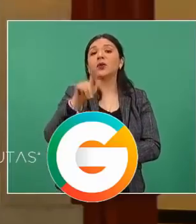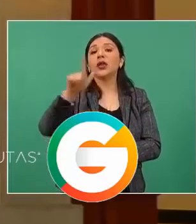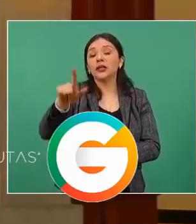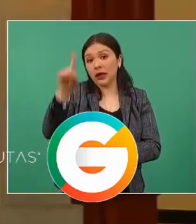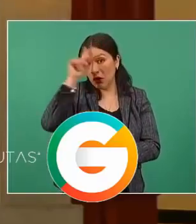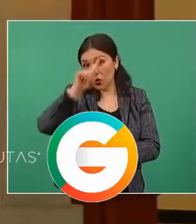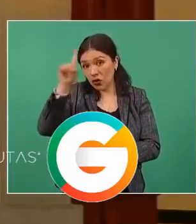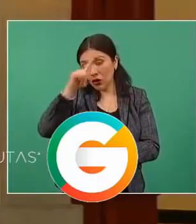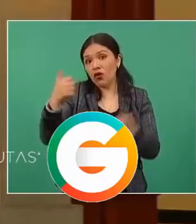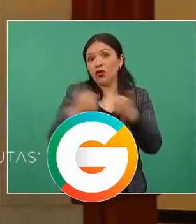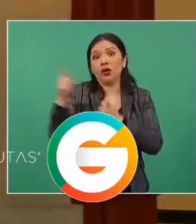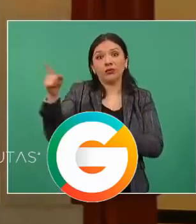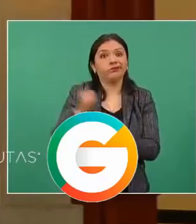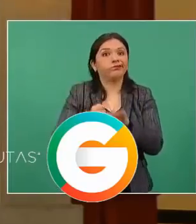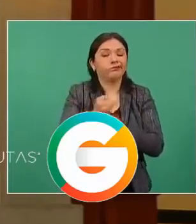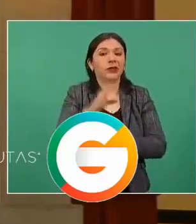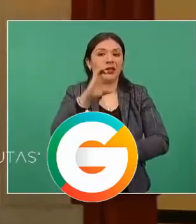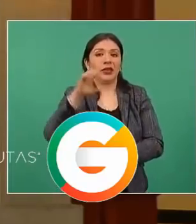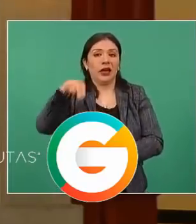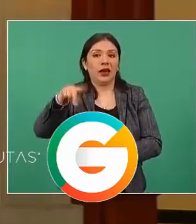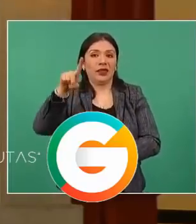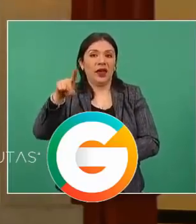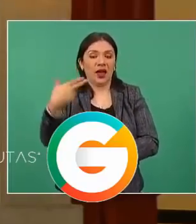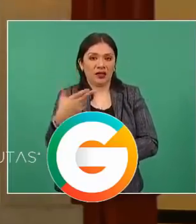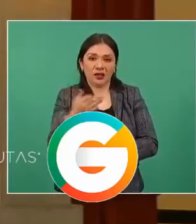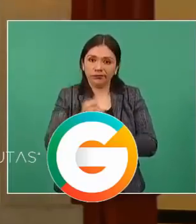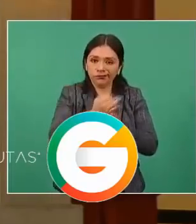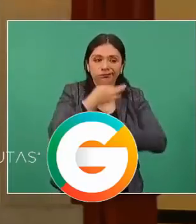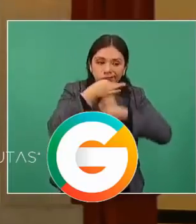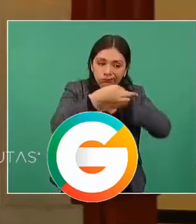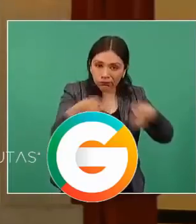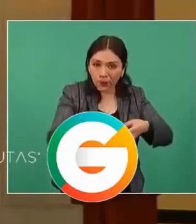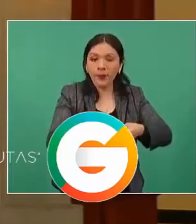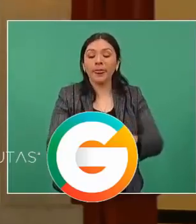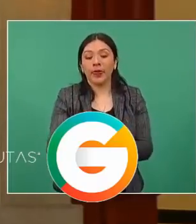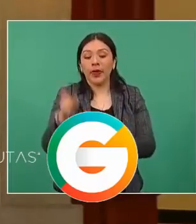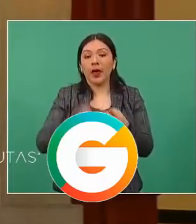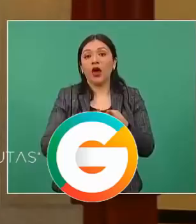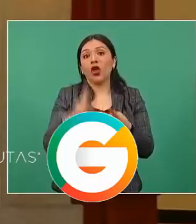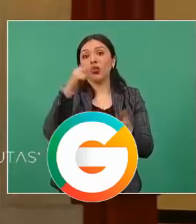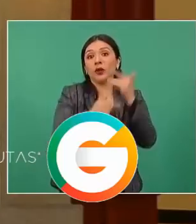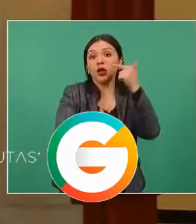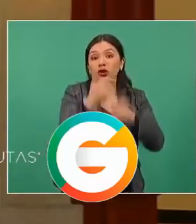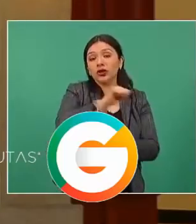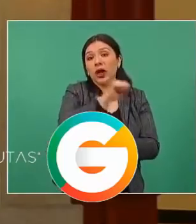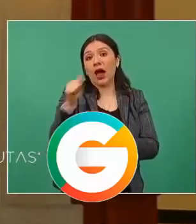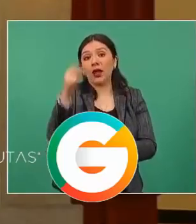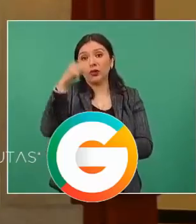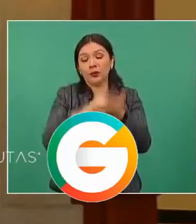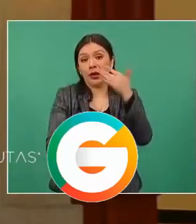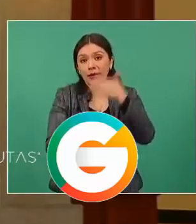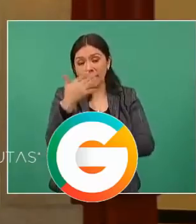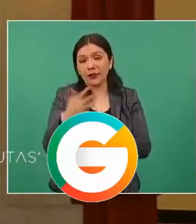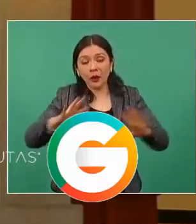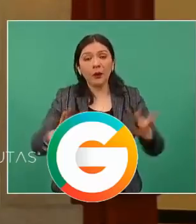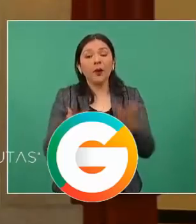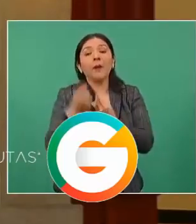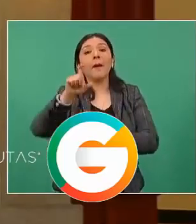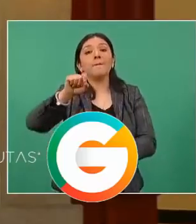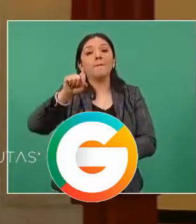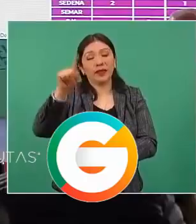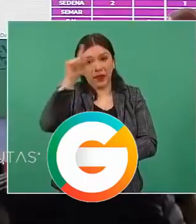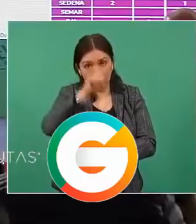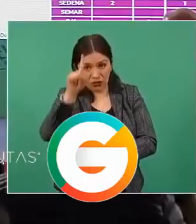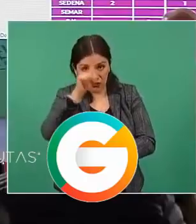emitidas por la Comisión Nacional de Derechos Humanos. En el 12 al 15, 20 recomendaciones.